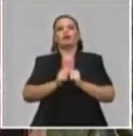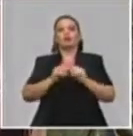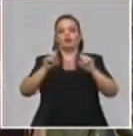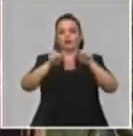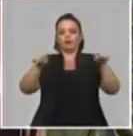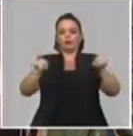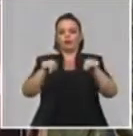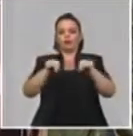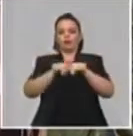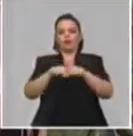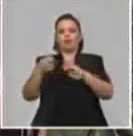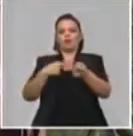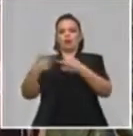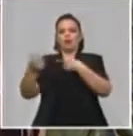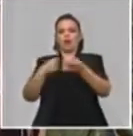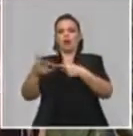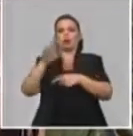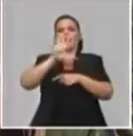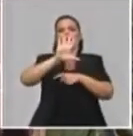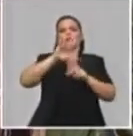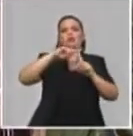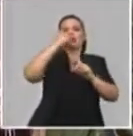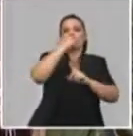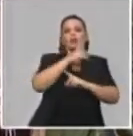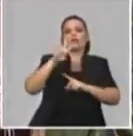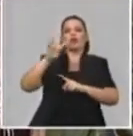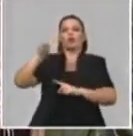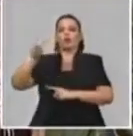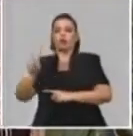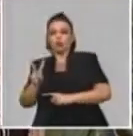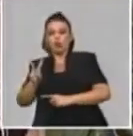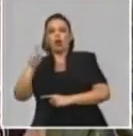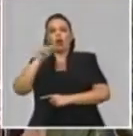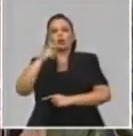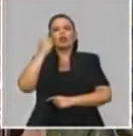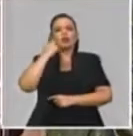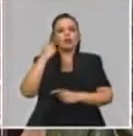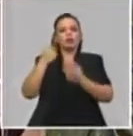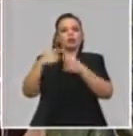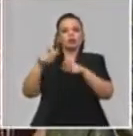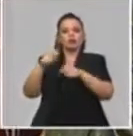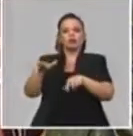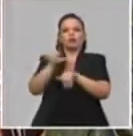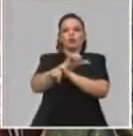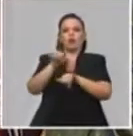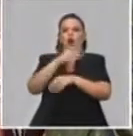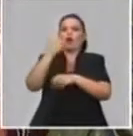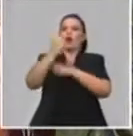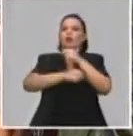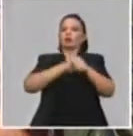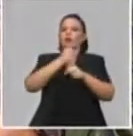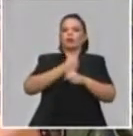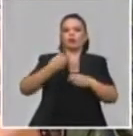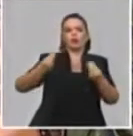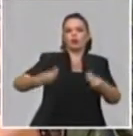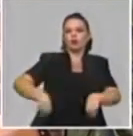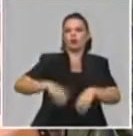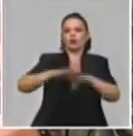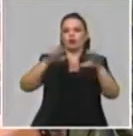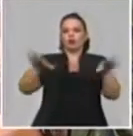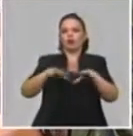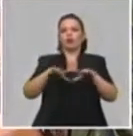procesamiento y las entregas de las órdenes. Tenemos que decir que realmente el esfuerzo ha sido muy